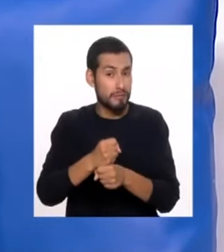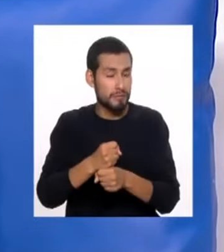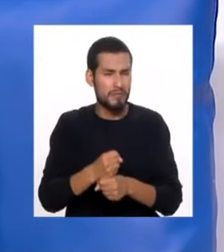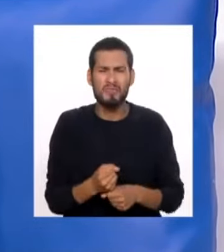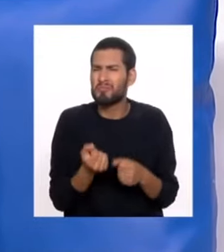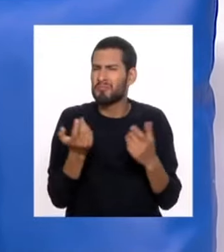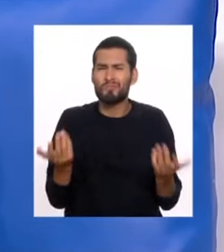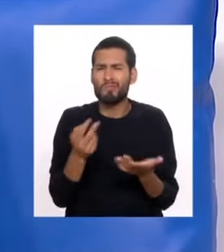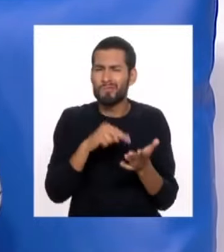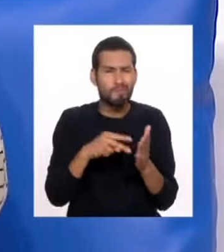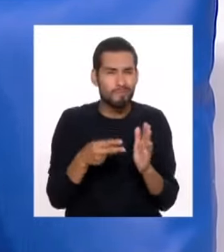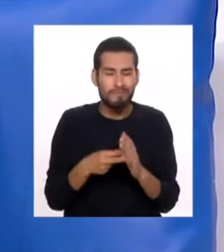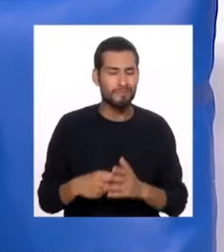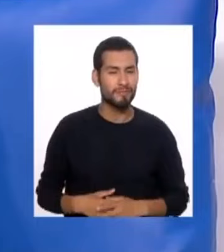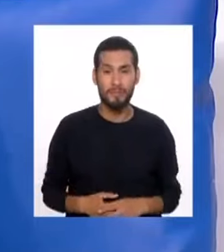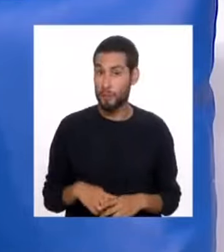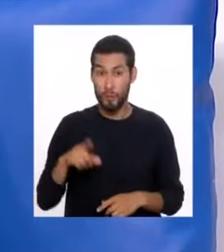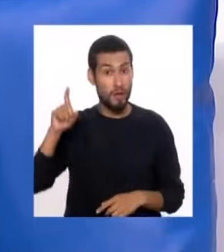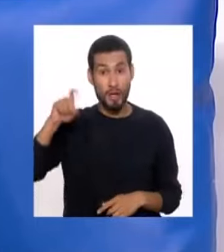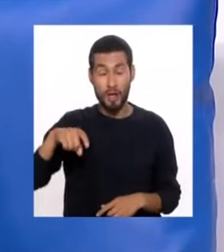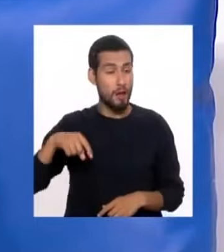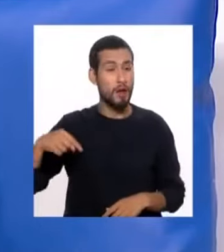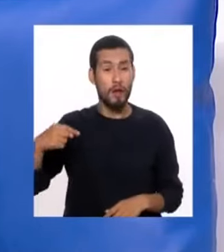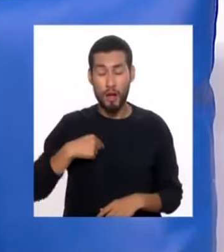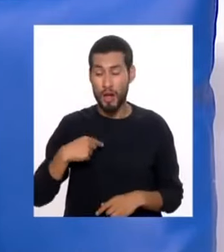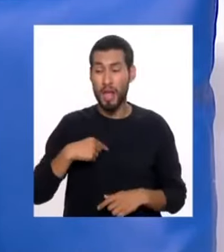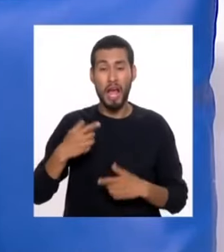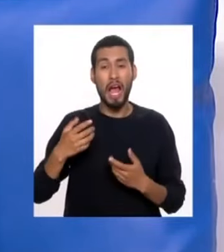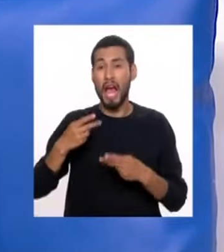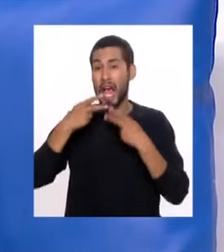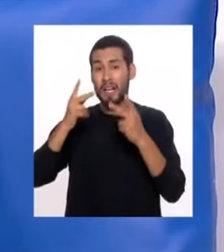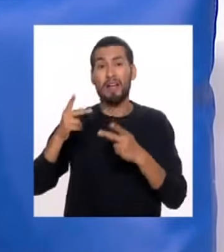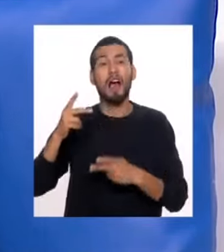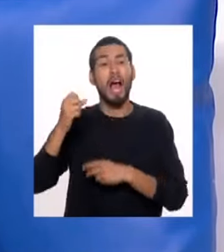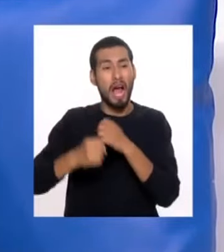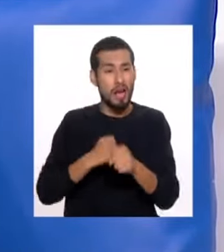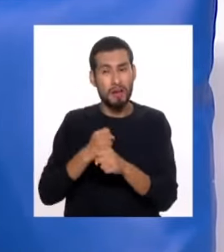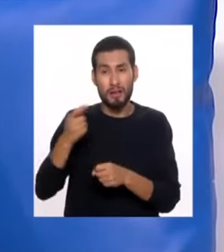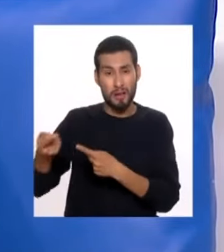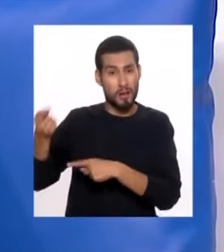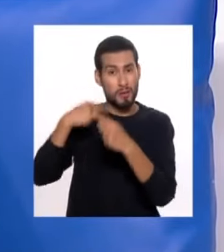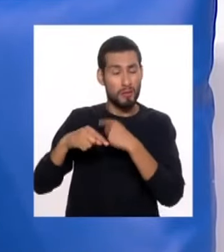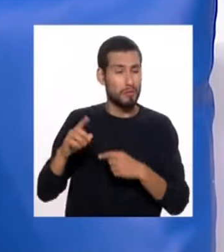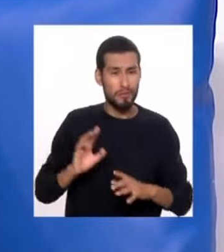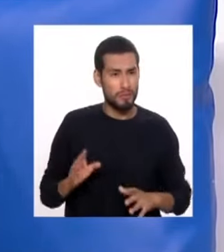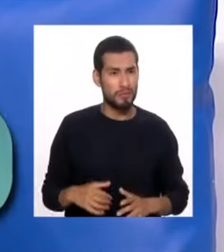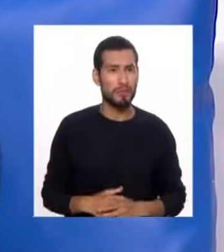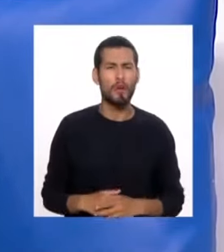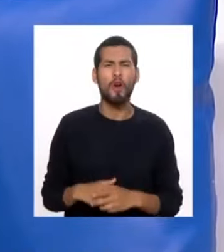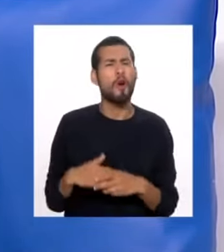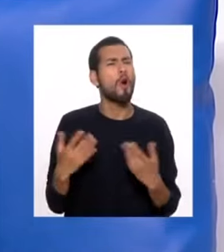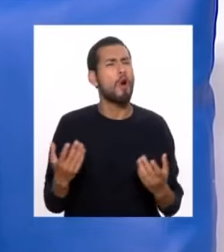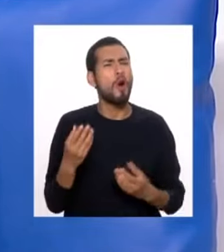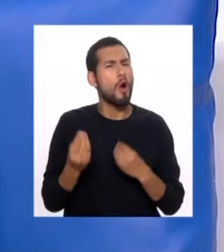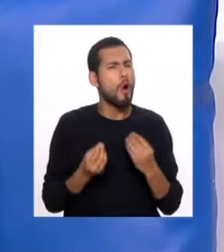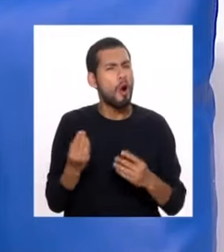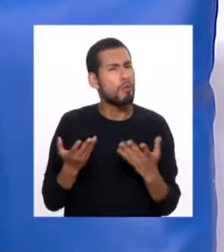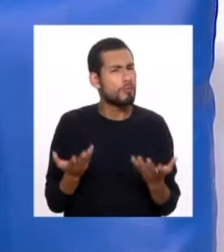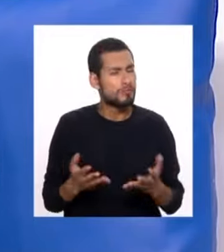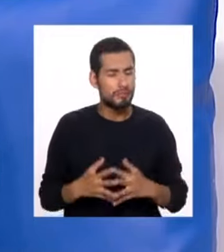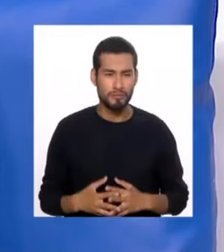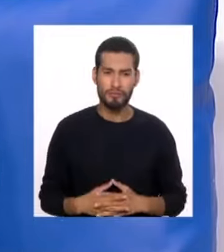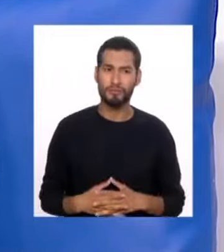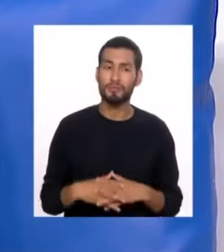¿Qué quiere decir? Que no es necesario que yo haga mi declaración jurada anual para que Sunat me devuelva. Y cómo es eso, muchos dirán.